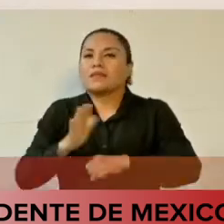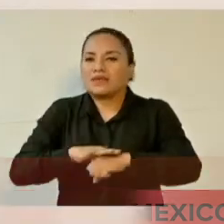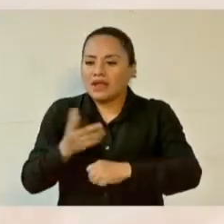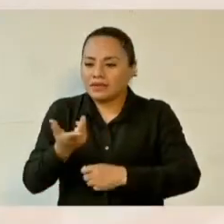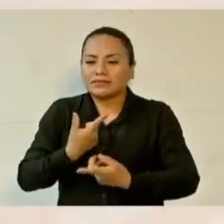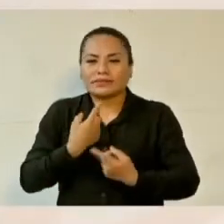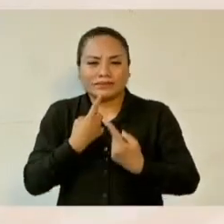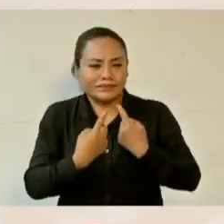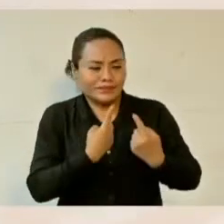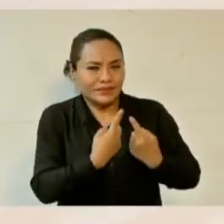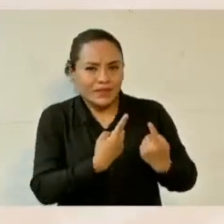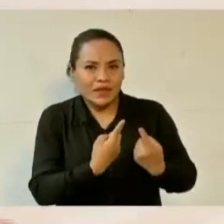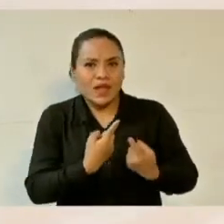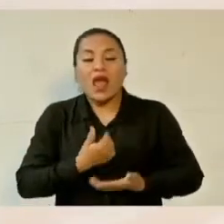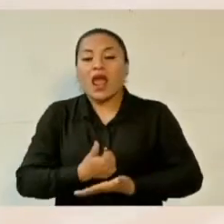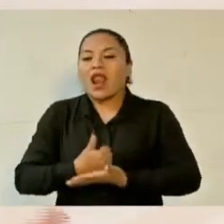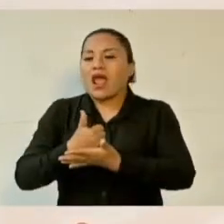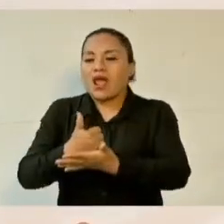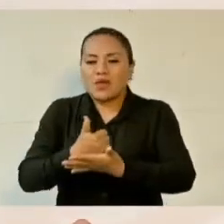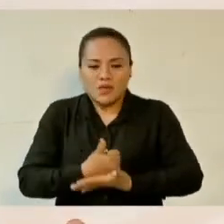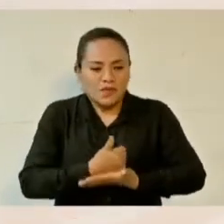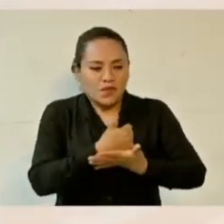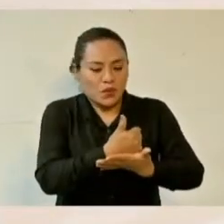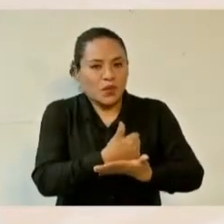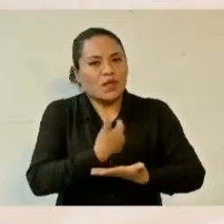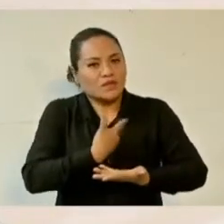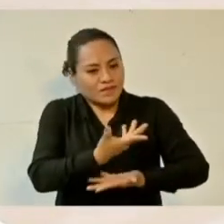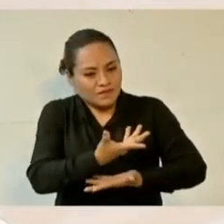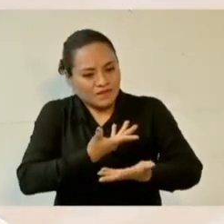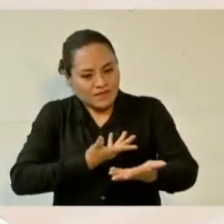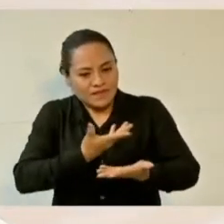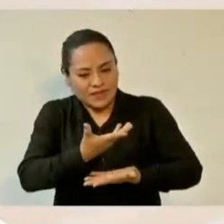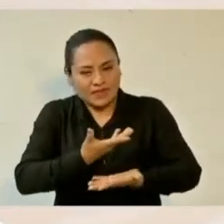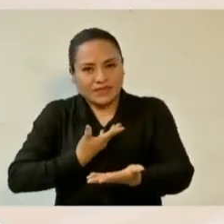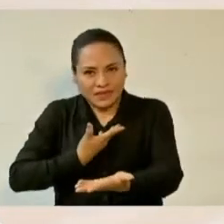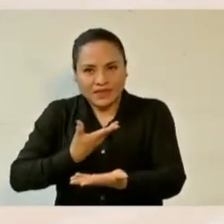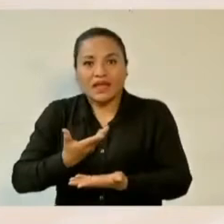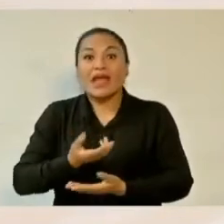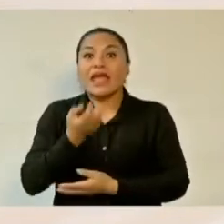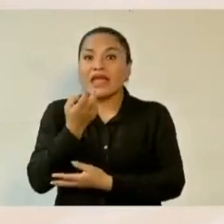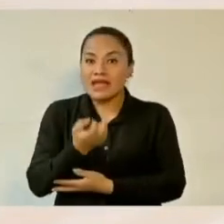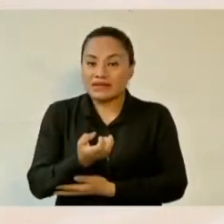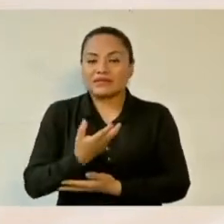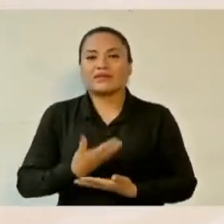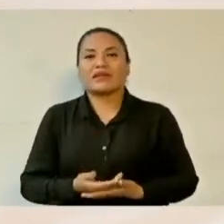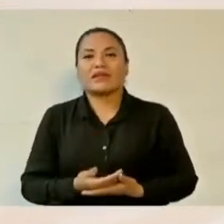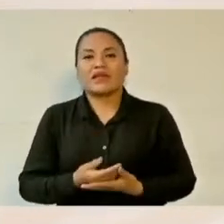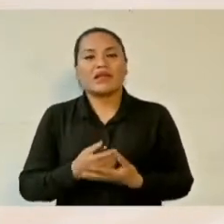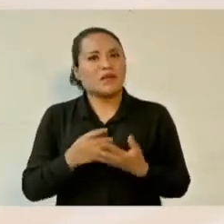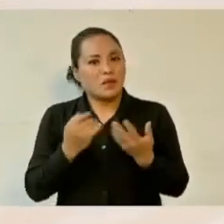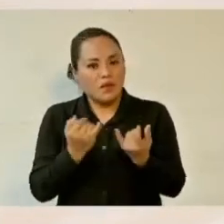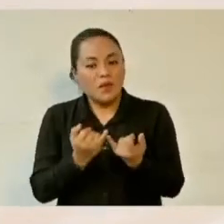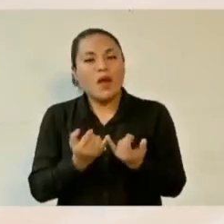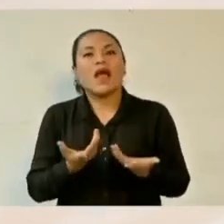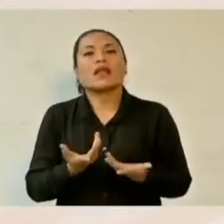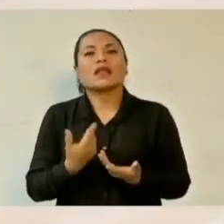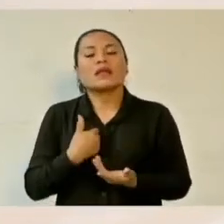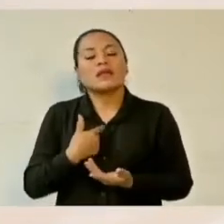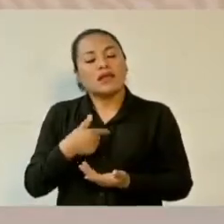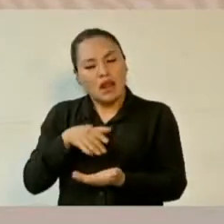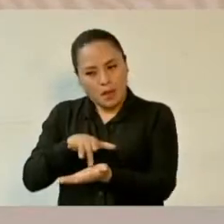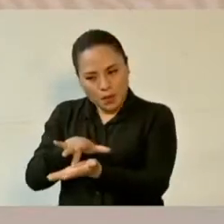la ayuda mutua, el tequio. Es también la solidaridad,